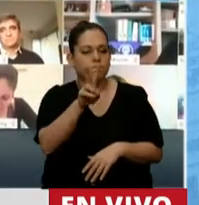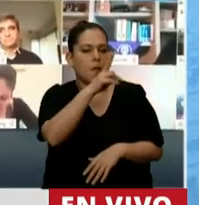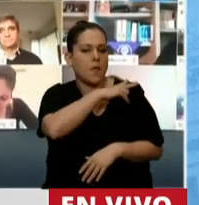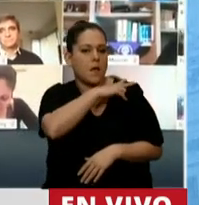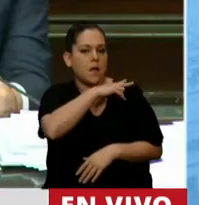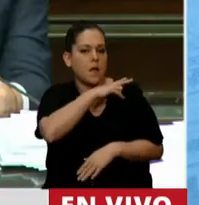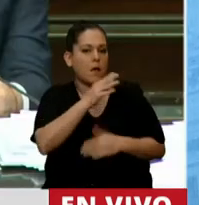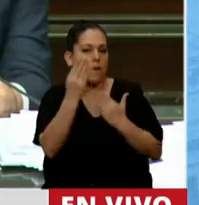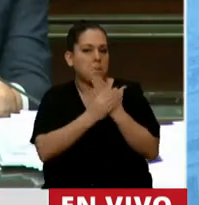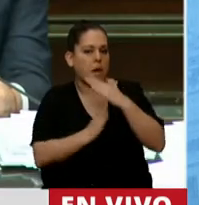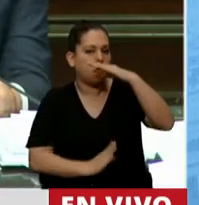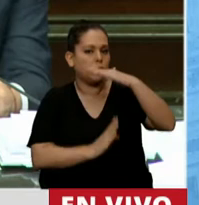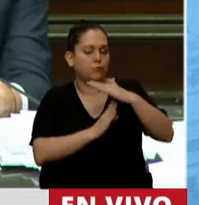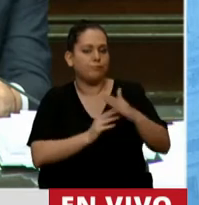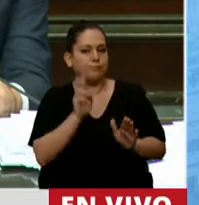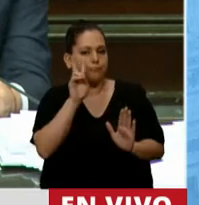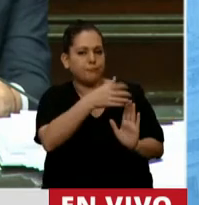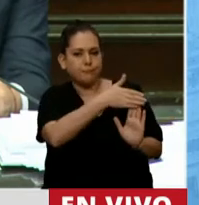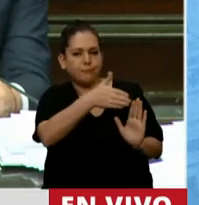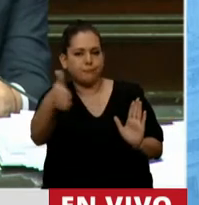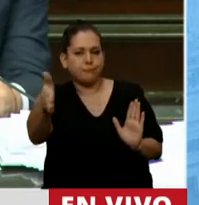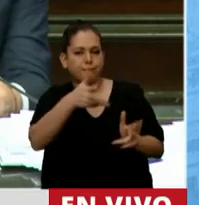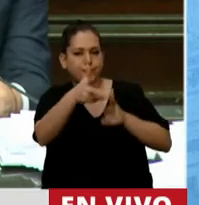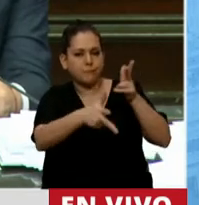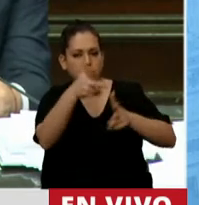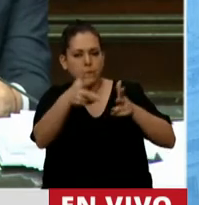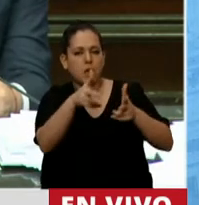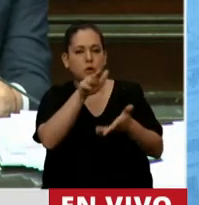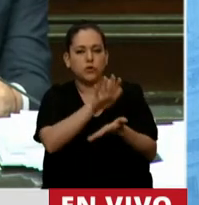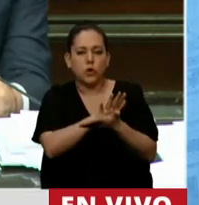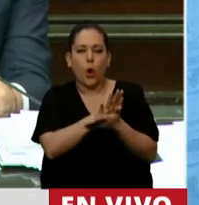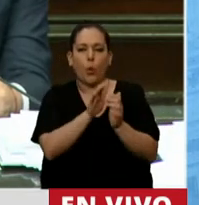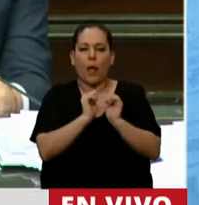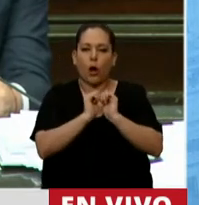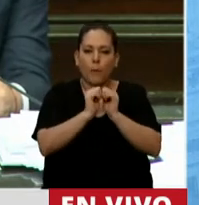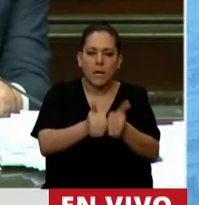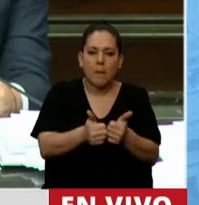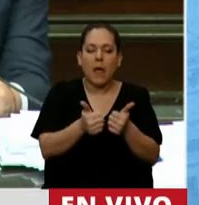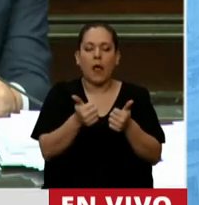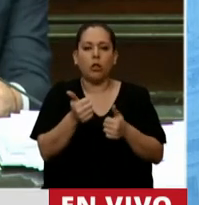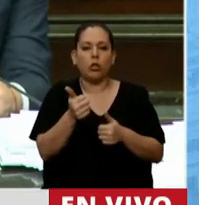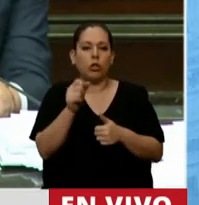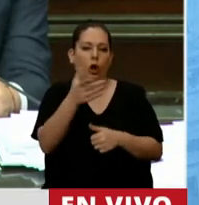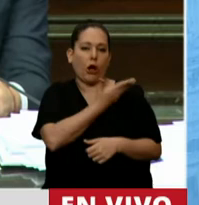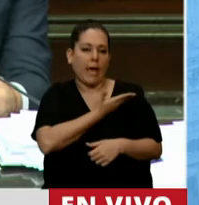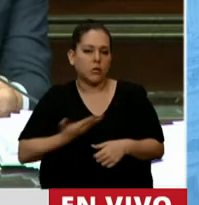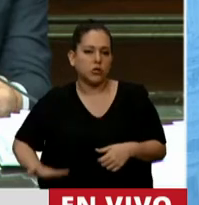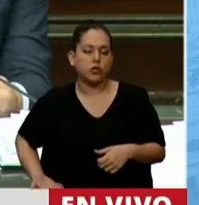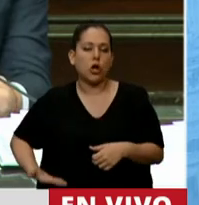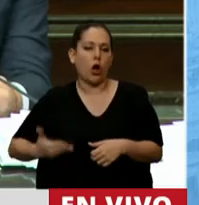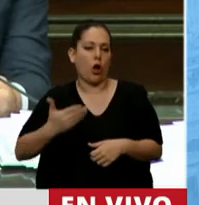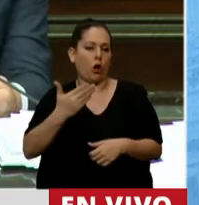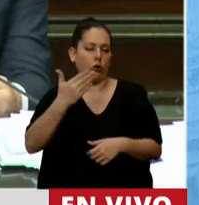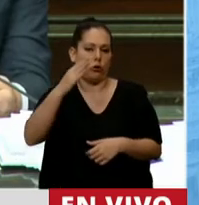de gabinete de ministro hablar del acompañamiento que tuvo la gestión del